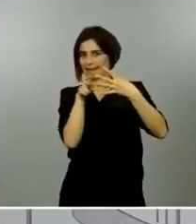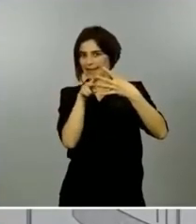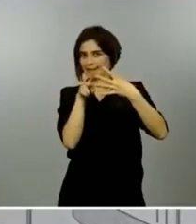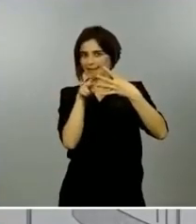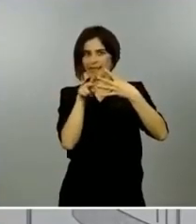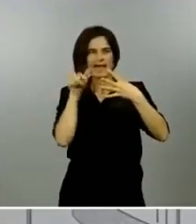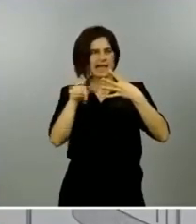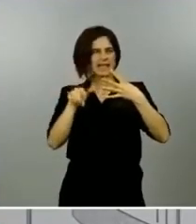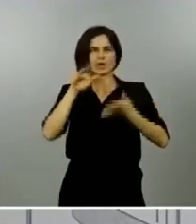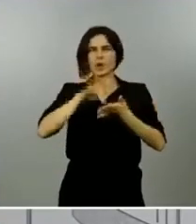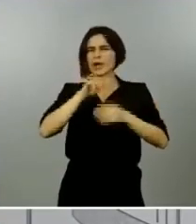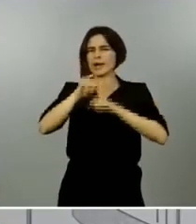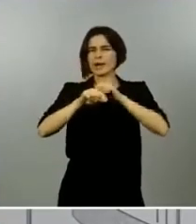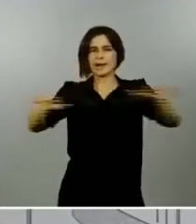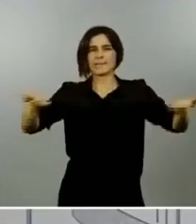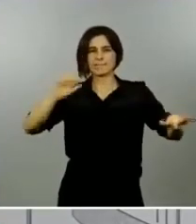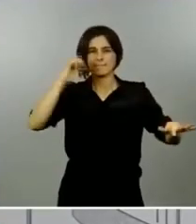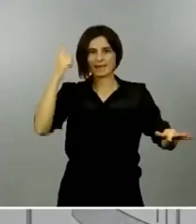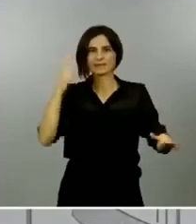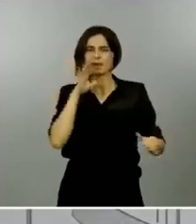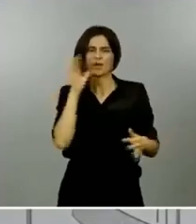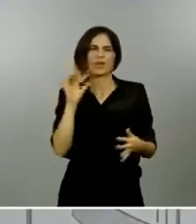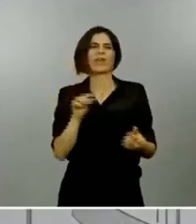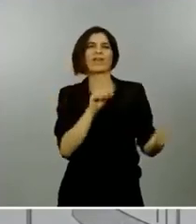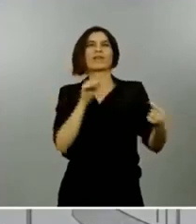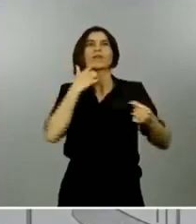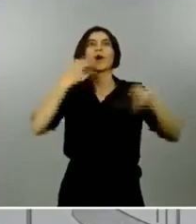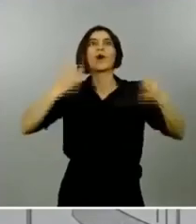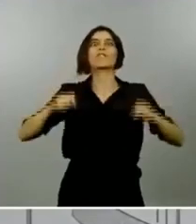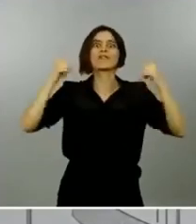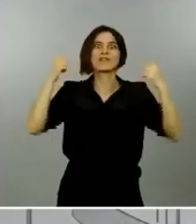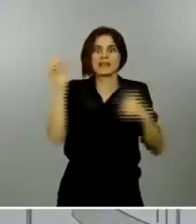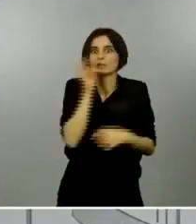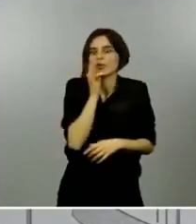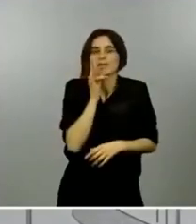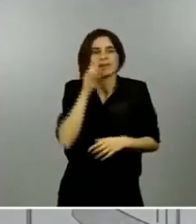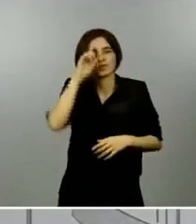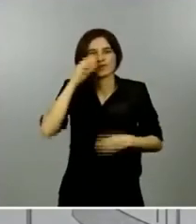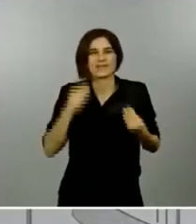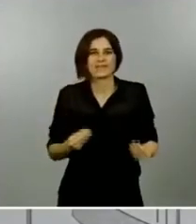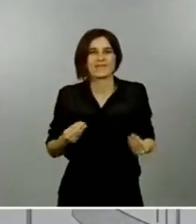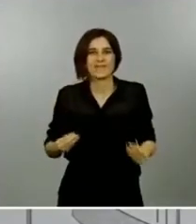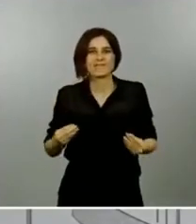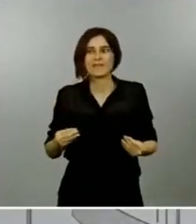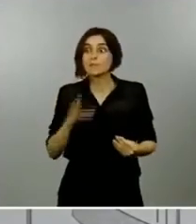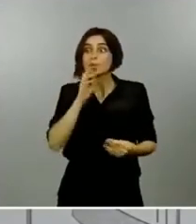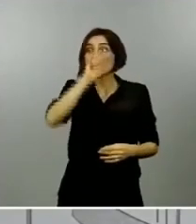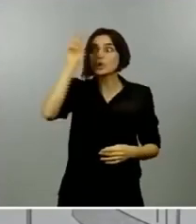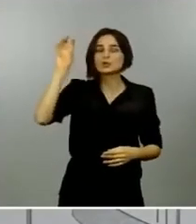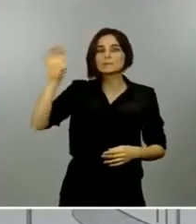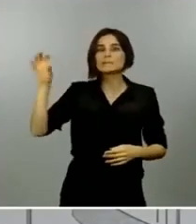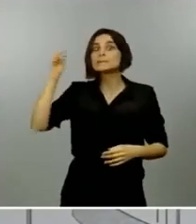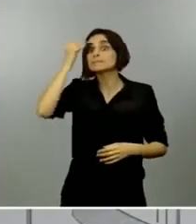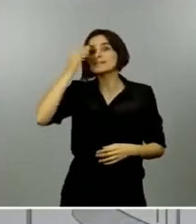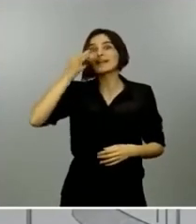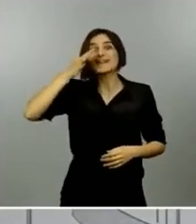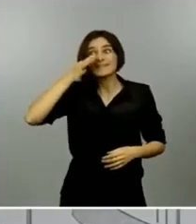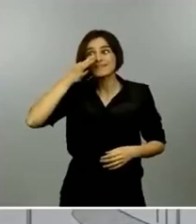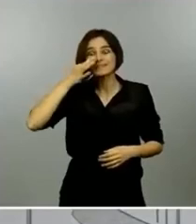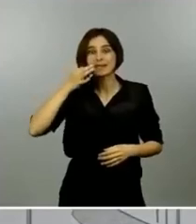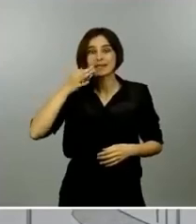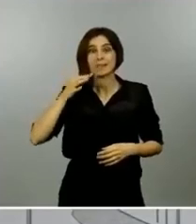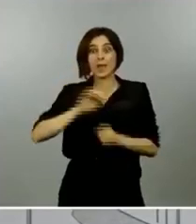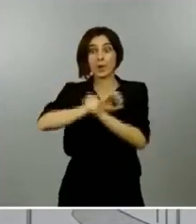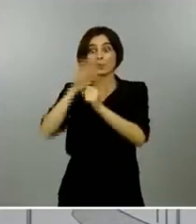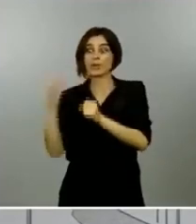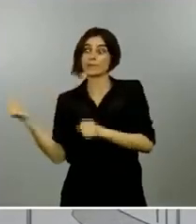hubiera usted en otros países donde si el virus entró mucho antes hasta incluso en diciembre se comenta por ejemplo en Francia en